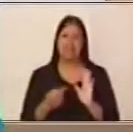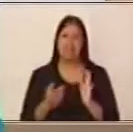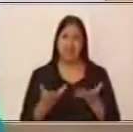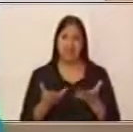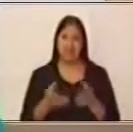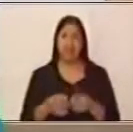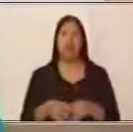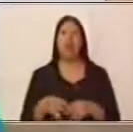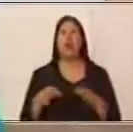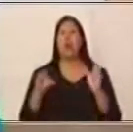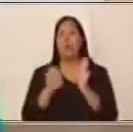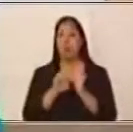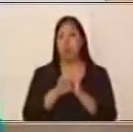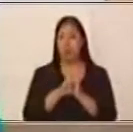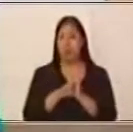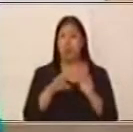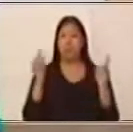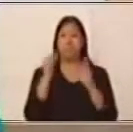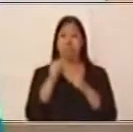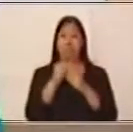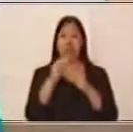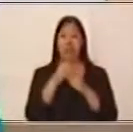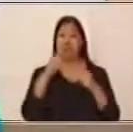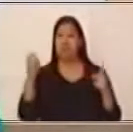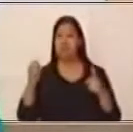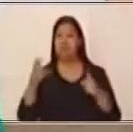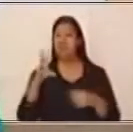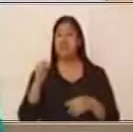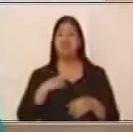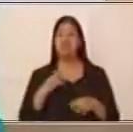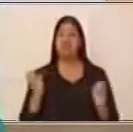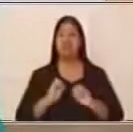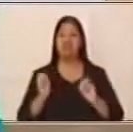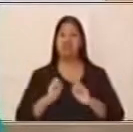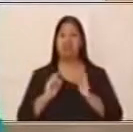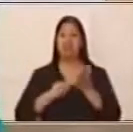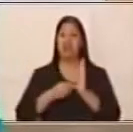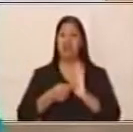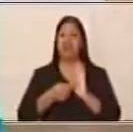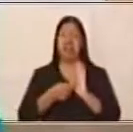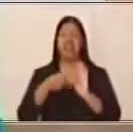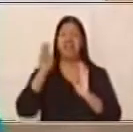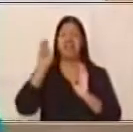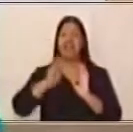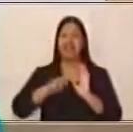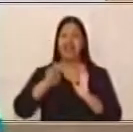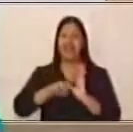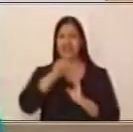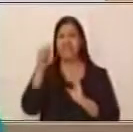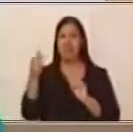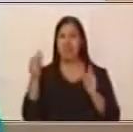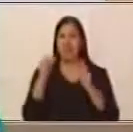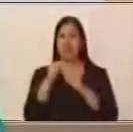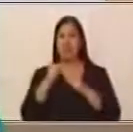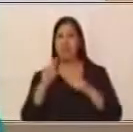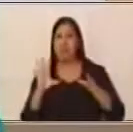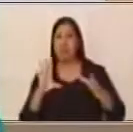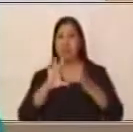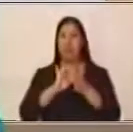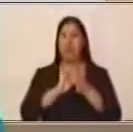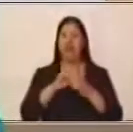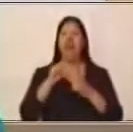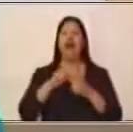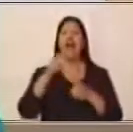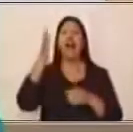frases no van a tener un significado, van a necesitar las palabras que unen para saber en qué contexto se está